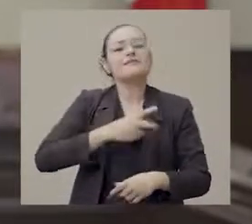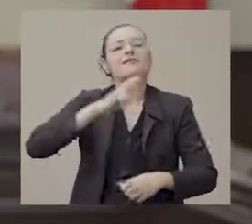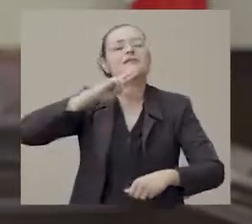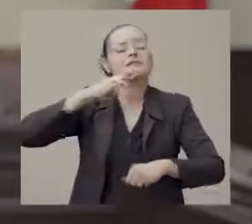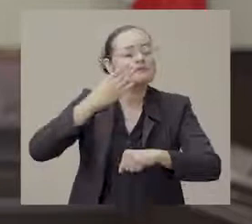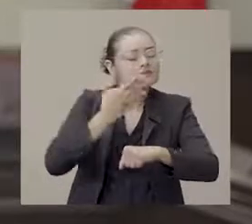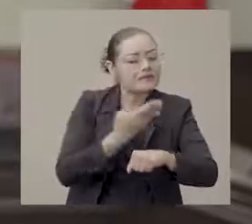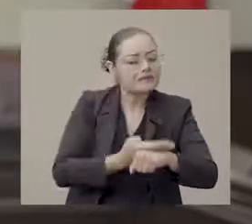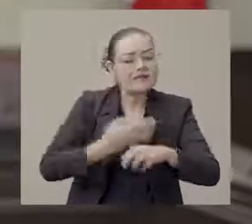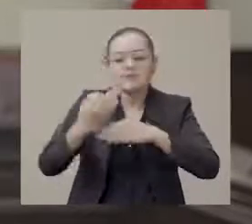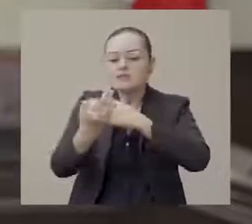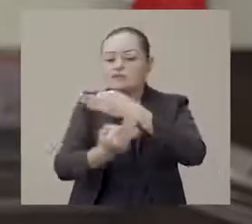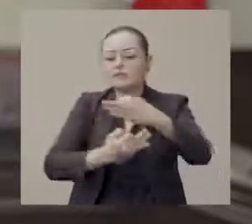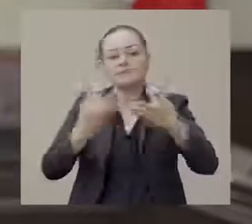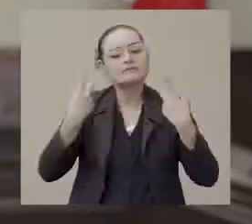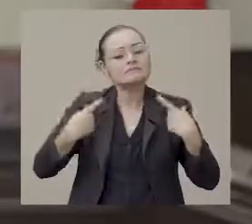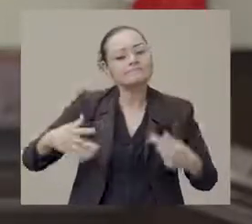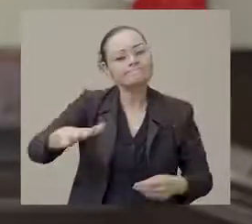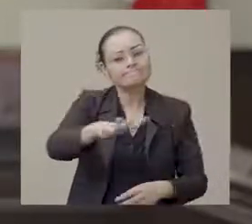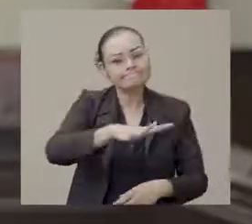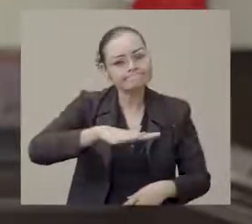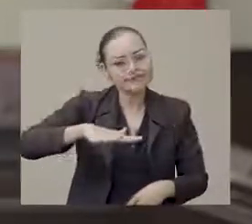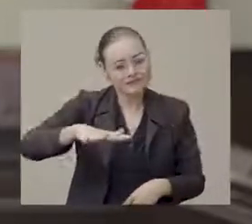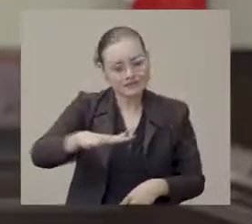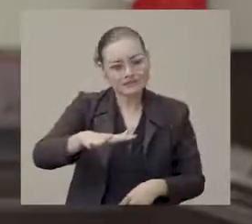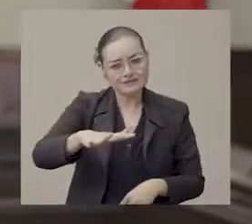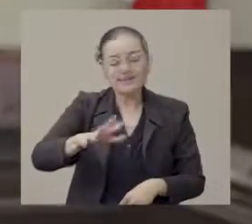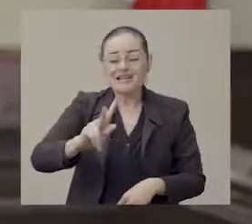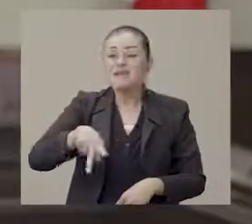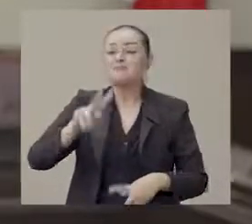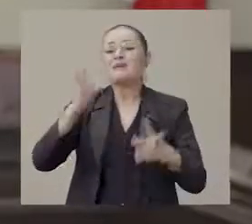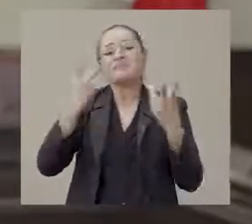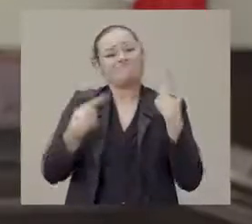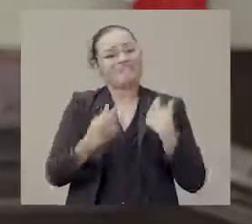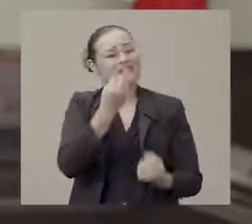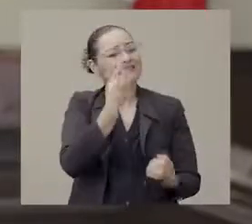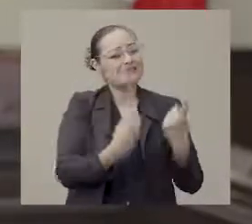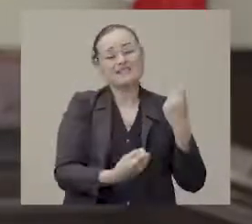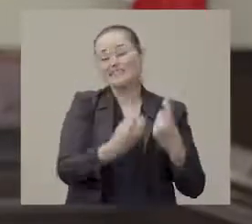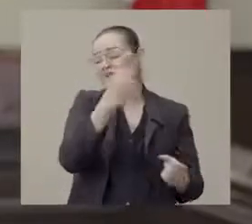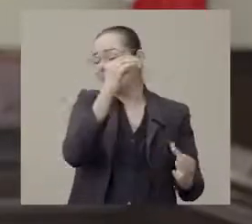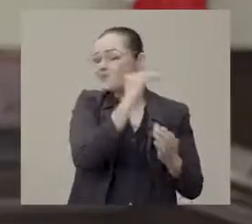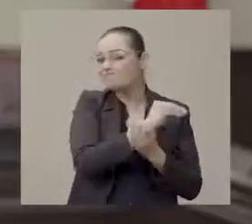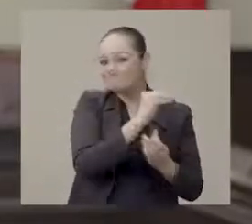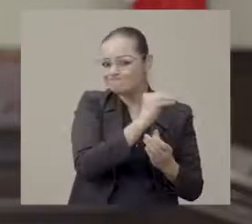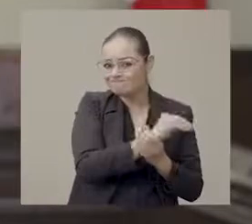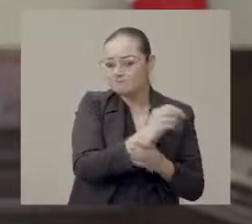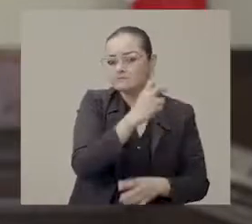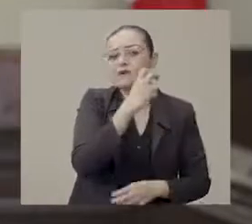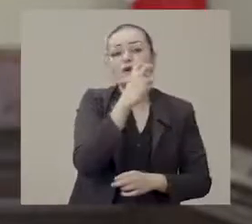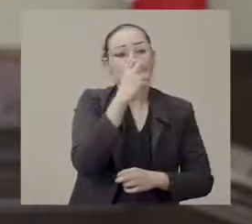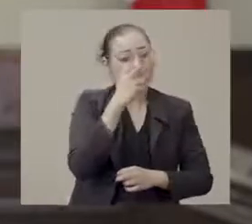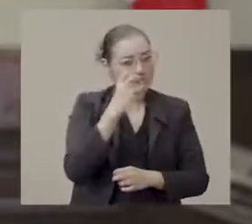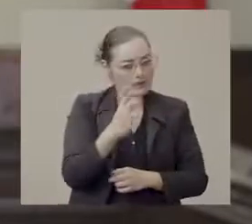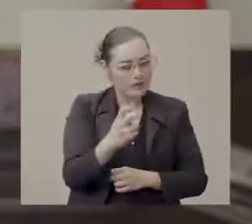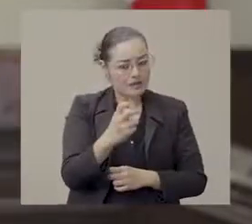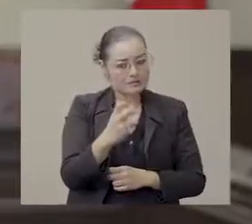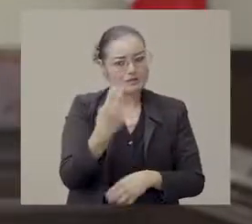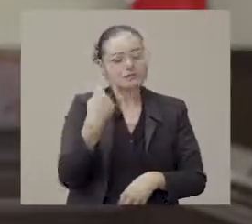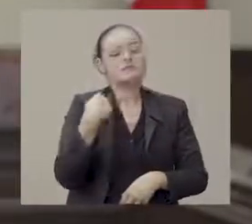responsabilidad moral y social. Pero, lamentablemente, no en todos los casos es así. Por ello,